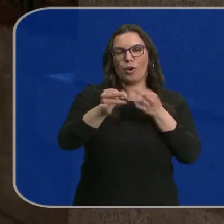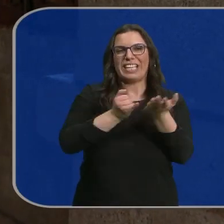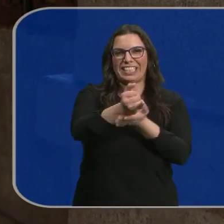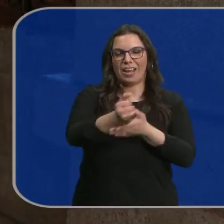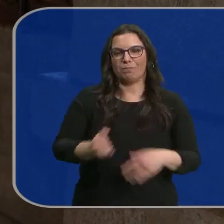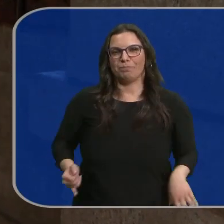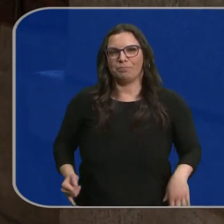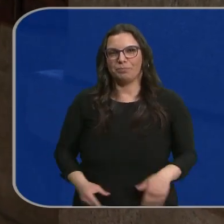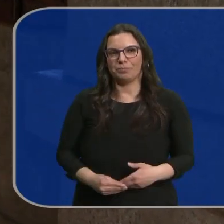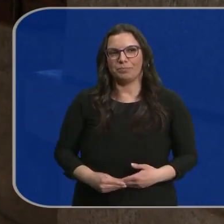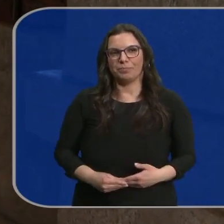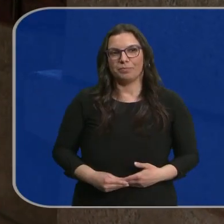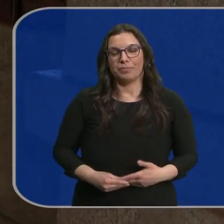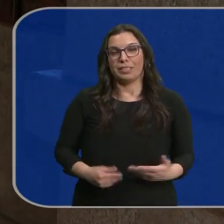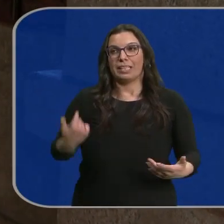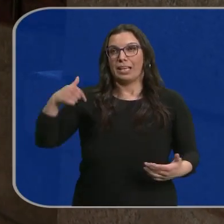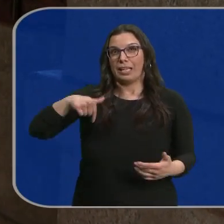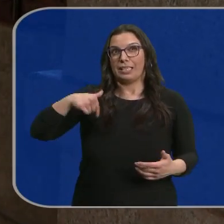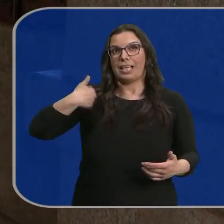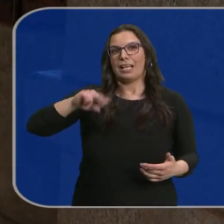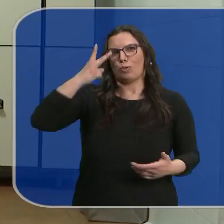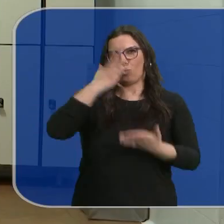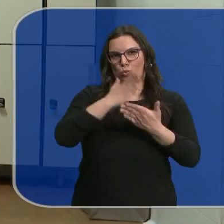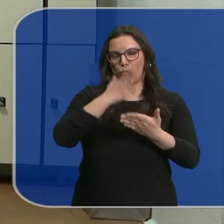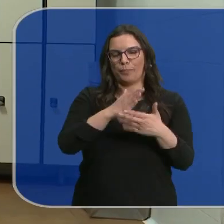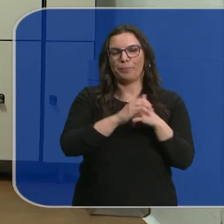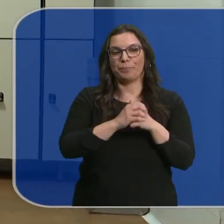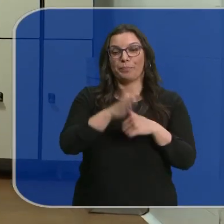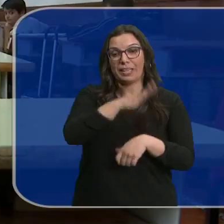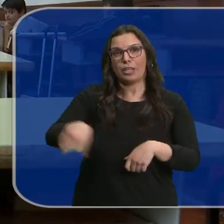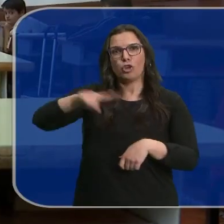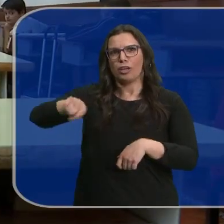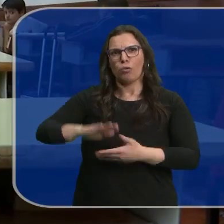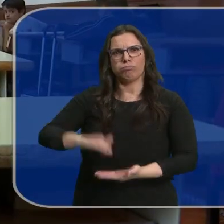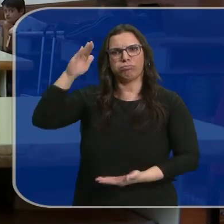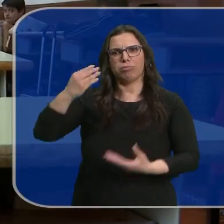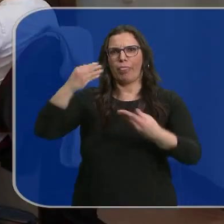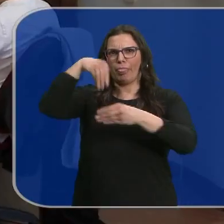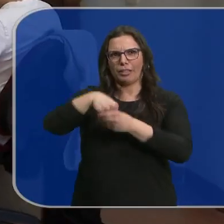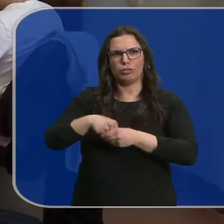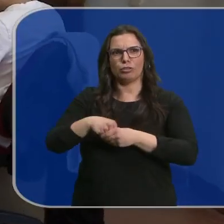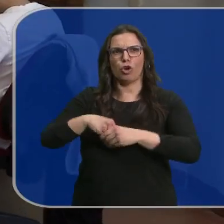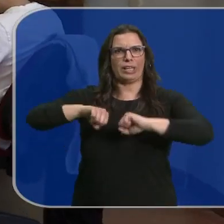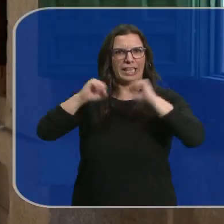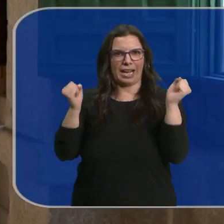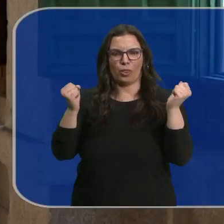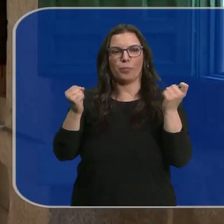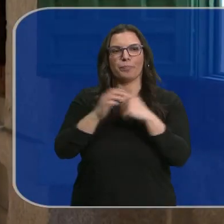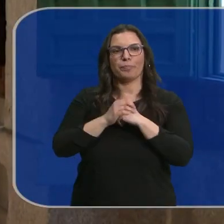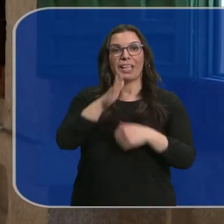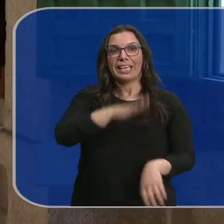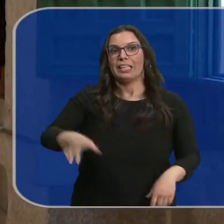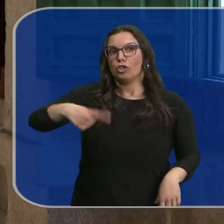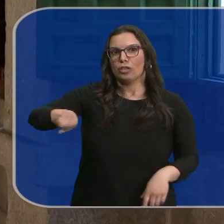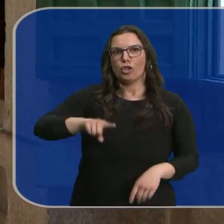Iscar. Y llevo, este es mi segundo año. Los niños viven y crecen en este monasterio en régimen de internado. Los niños